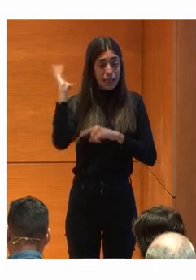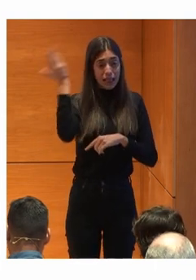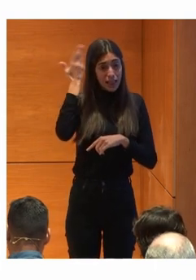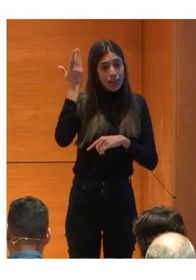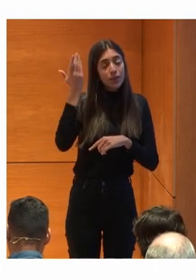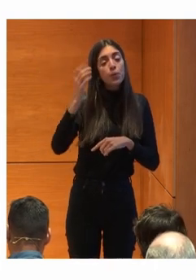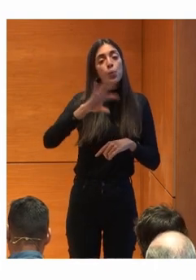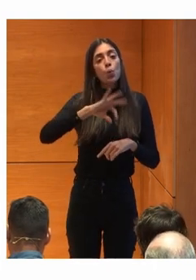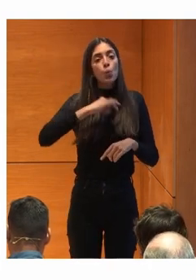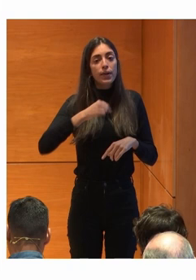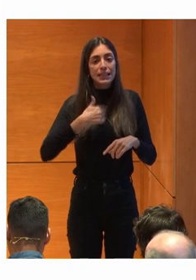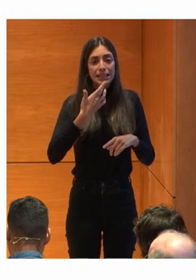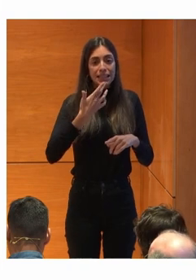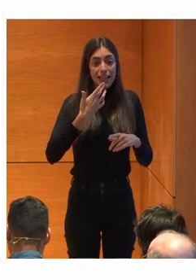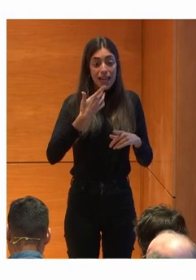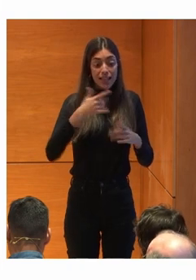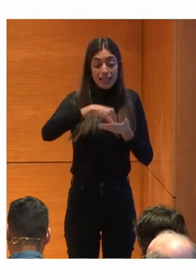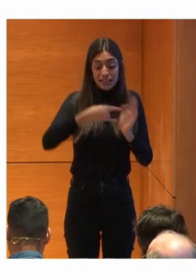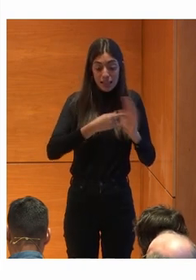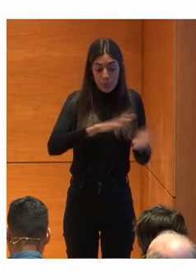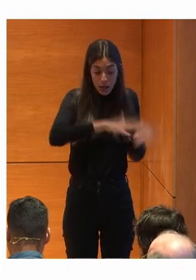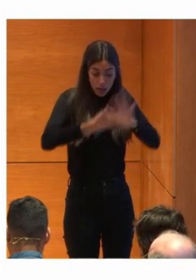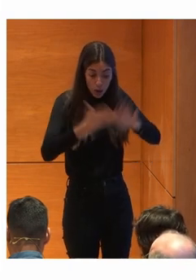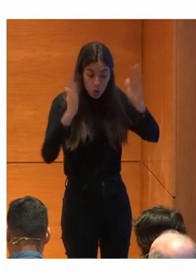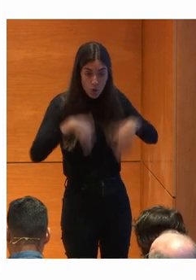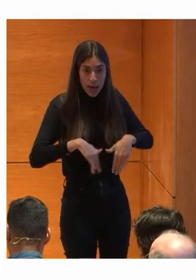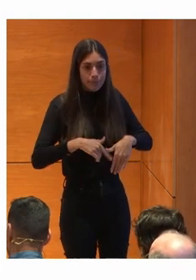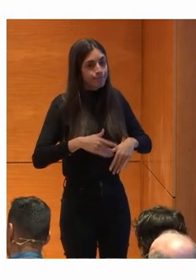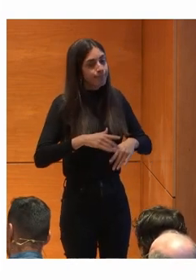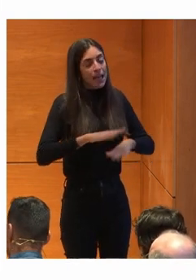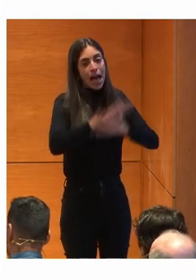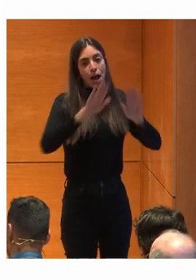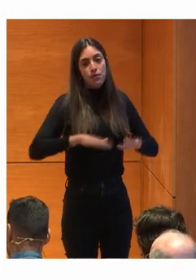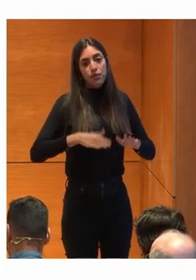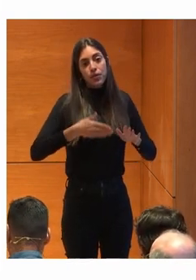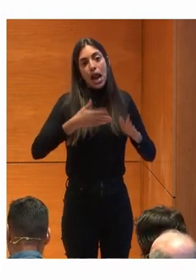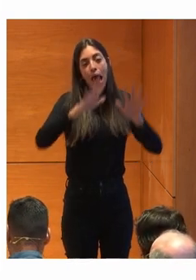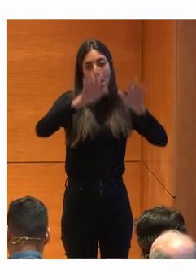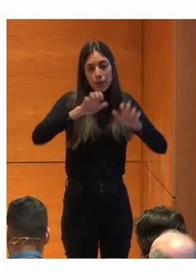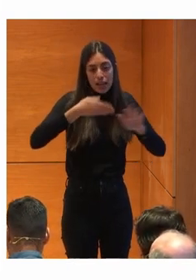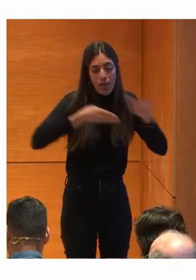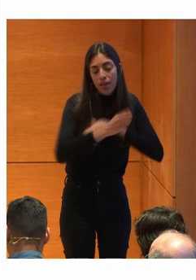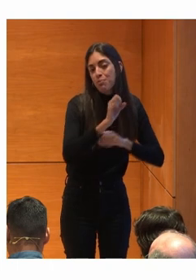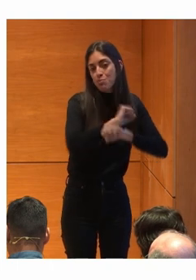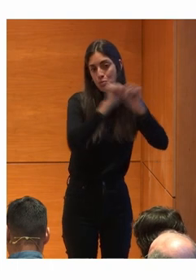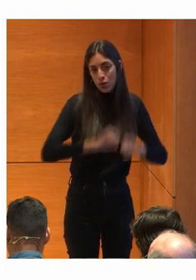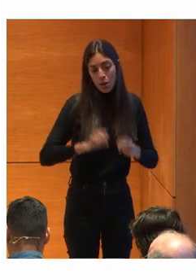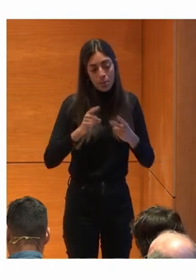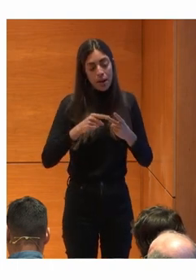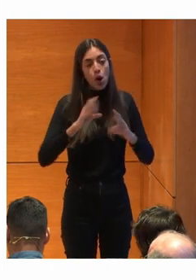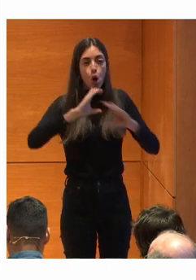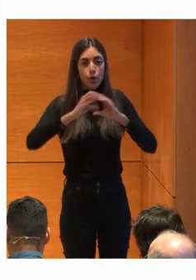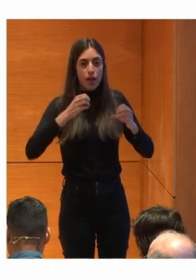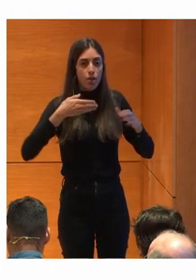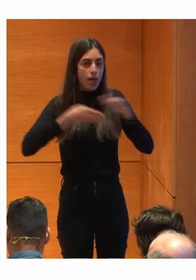no es por medio De la implementación De estos sistemas Sería completamente Imposible acceder Tanto al aprendizaje Como a la comunicación